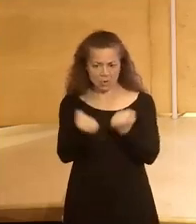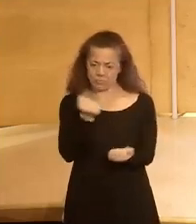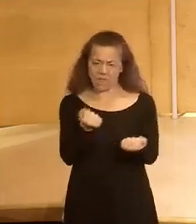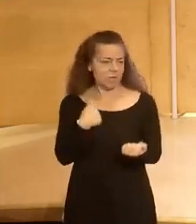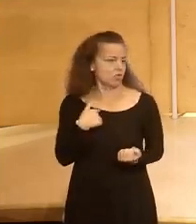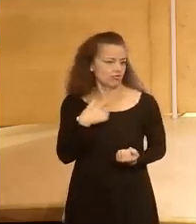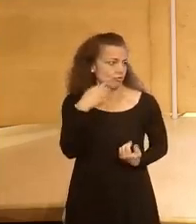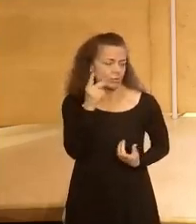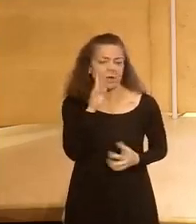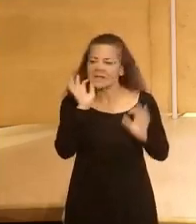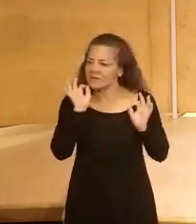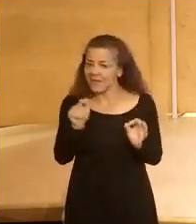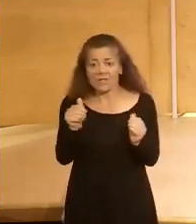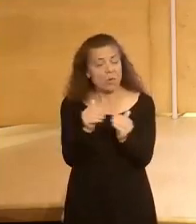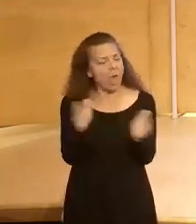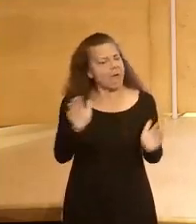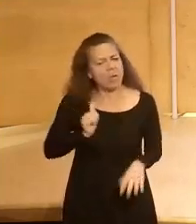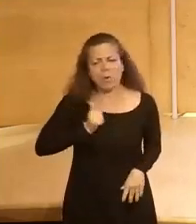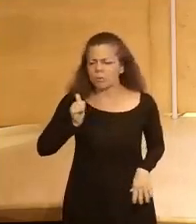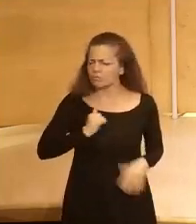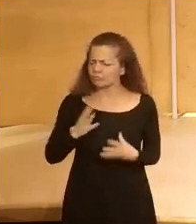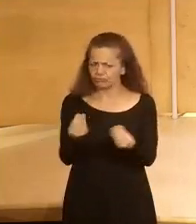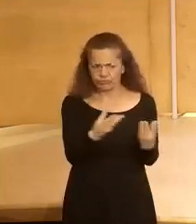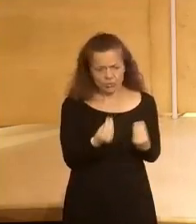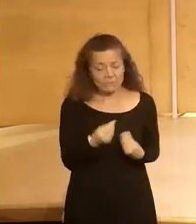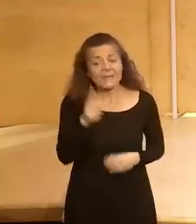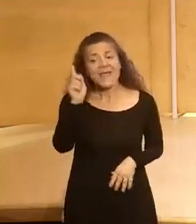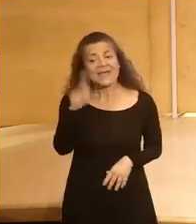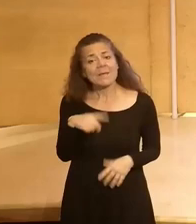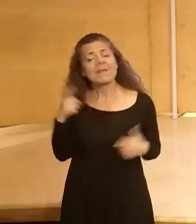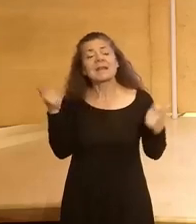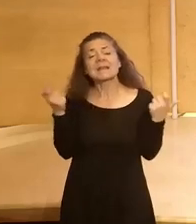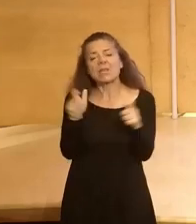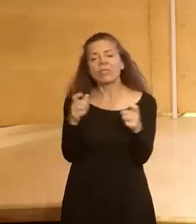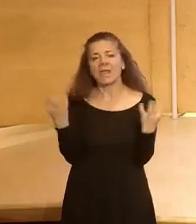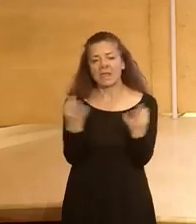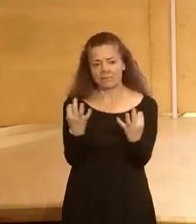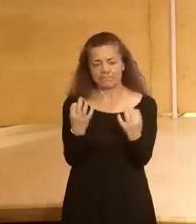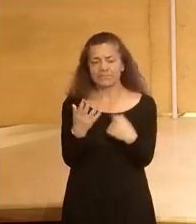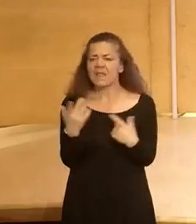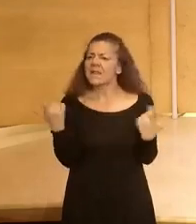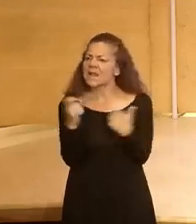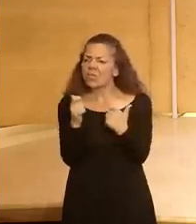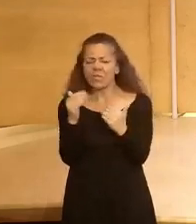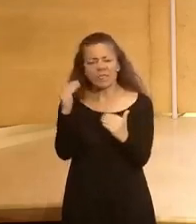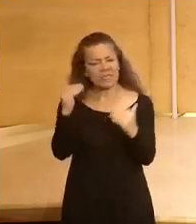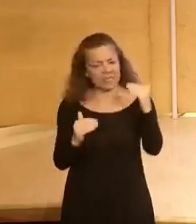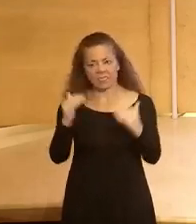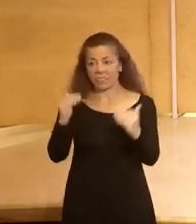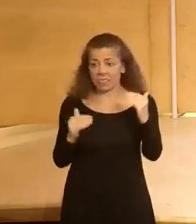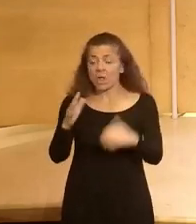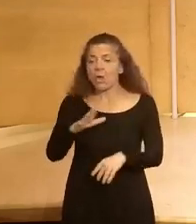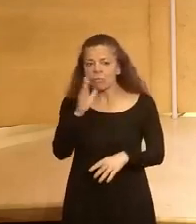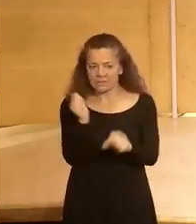efectivamente abre muchísimas oportunidades y además también va a reducir muchísimas desigualdades en cuanto